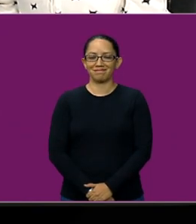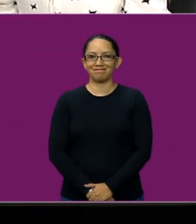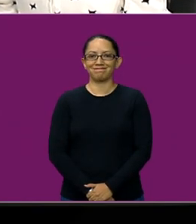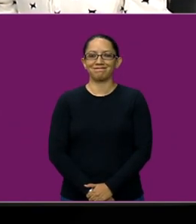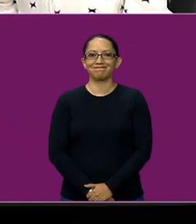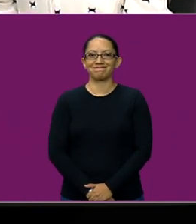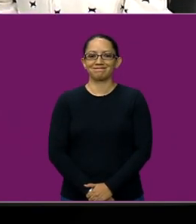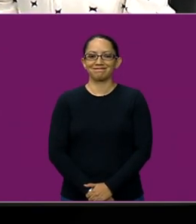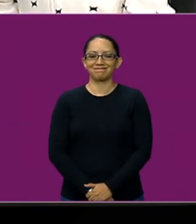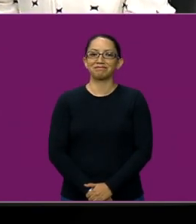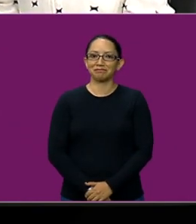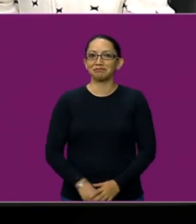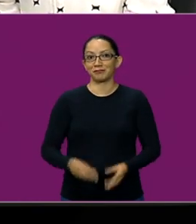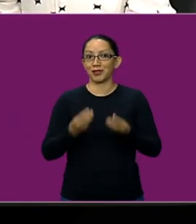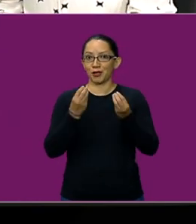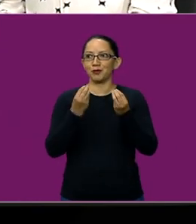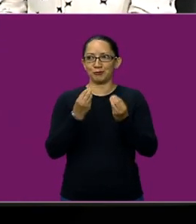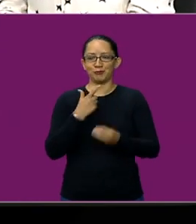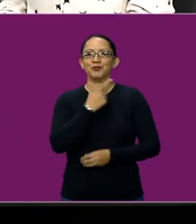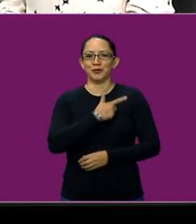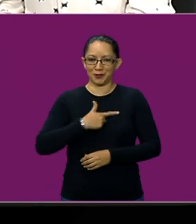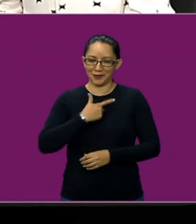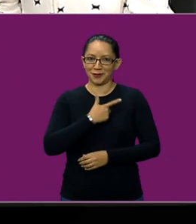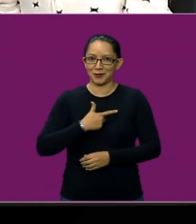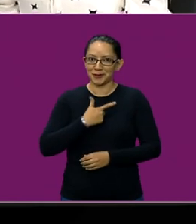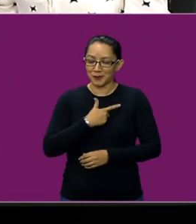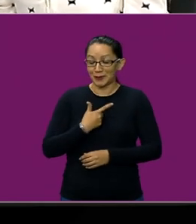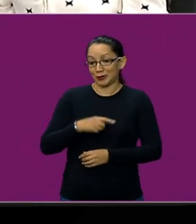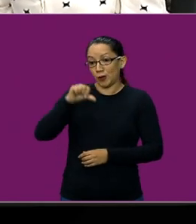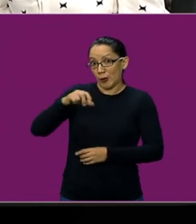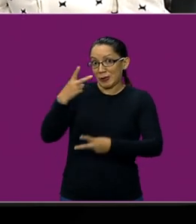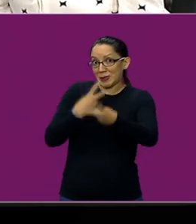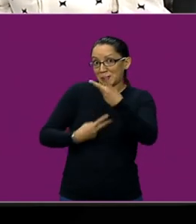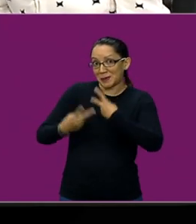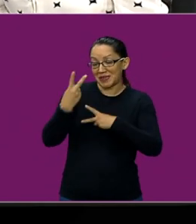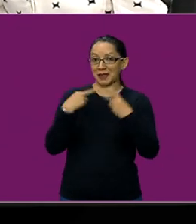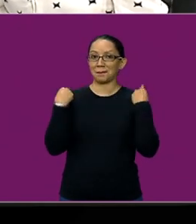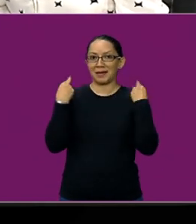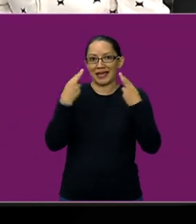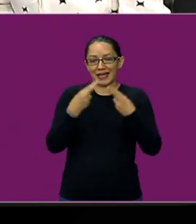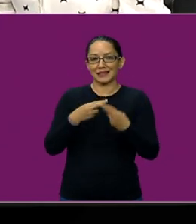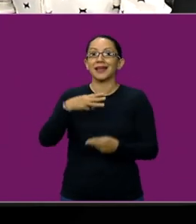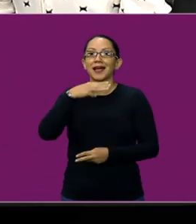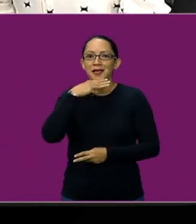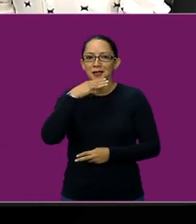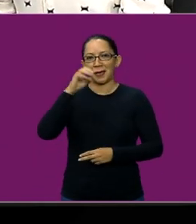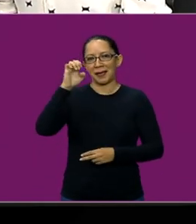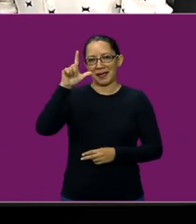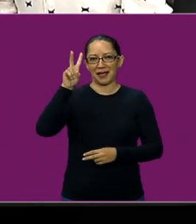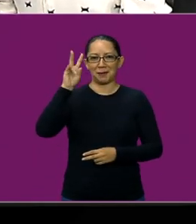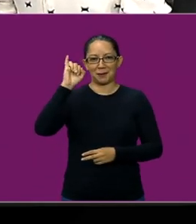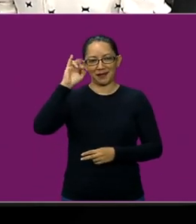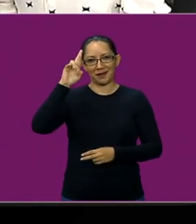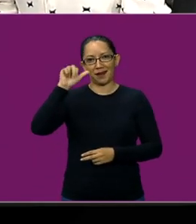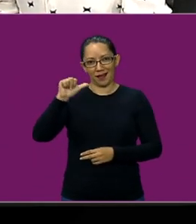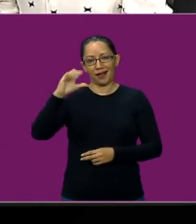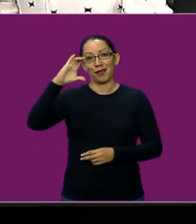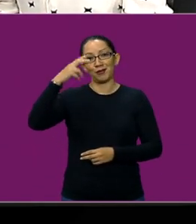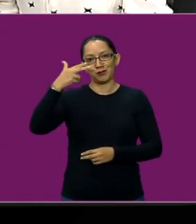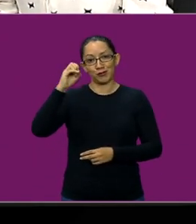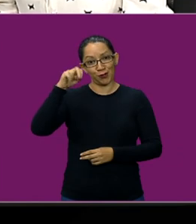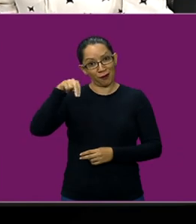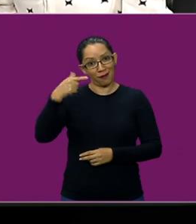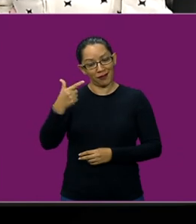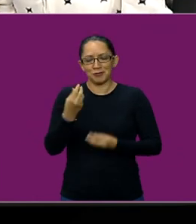aunque de manera cotidiana compartimos este estudio a la maestra Elvira Schong. ¿Cómo estás, Elvira? Es un gusto. No, al contrario. Siempre es un placer